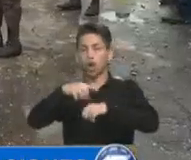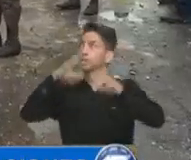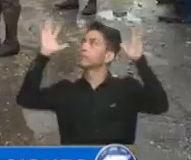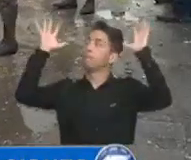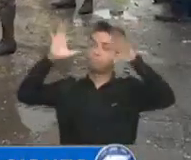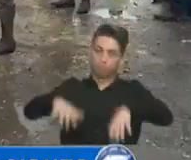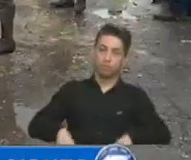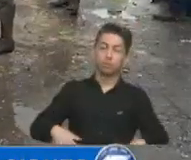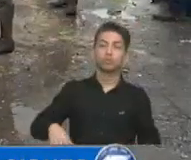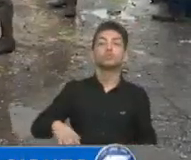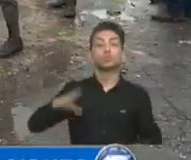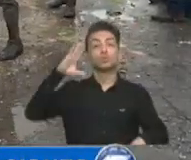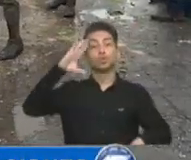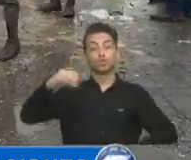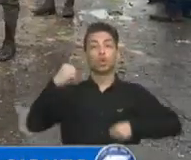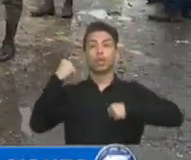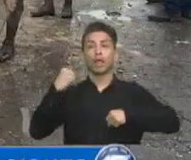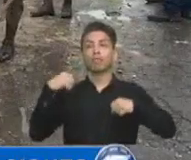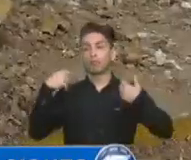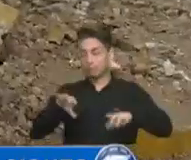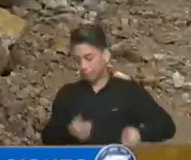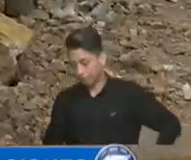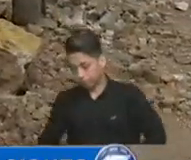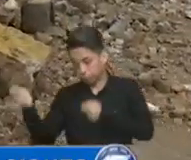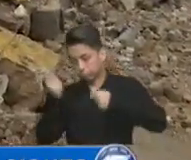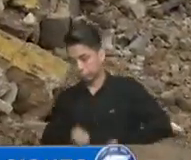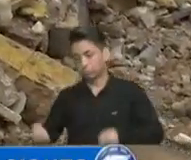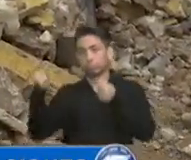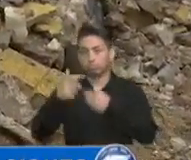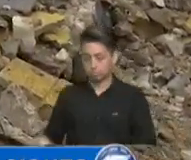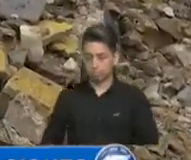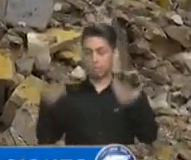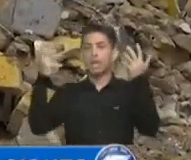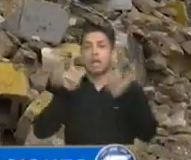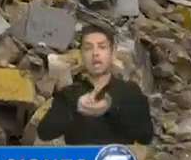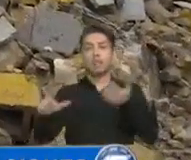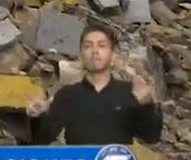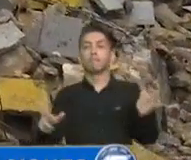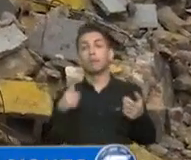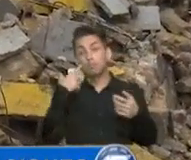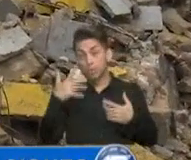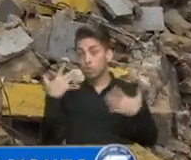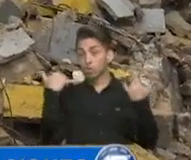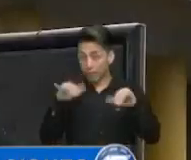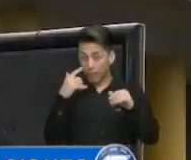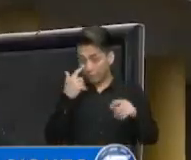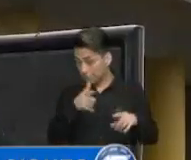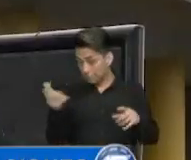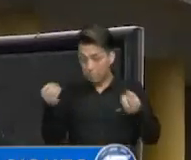Guatemala trabajaron para retirar los escombros. Autoridades continúan evaluando los daños.